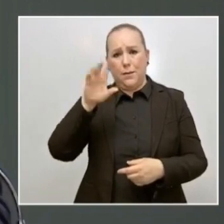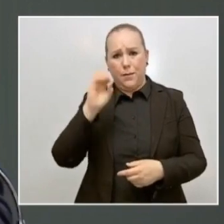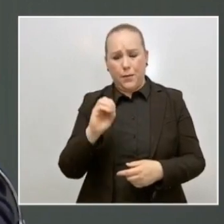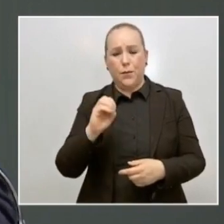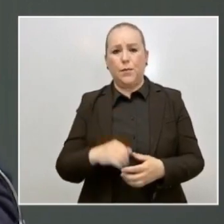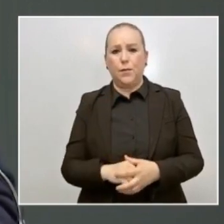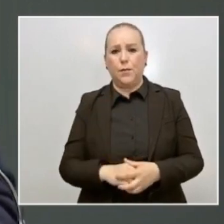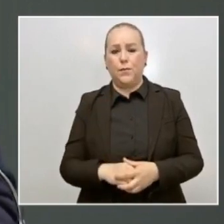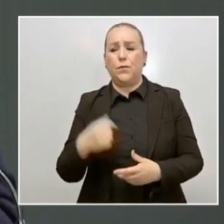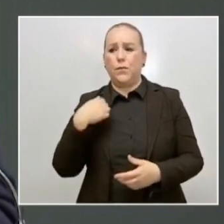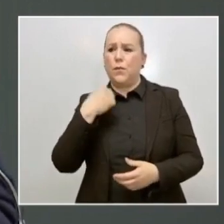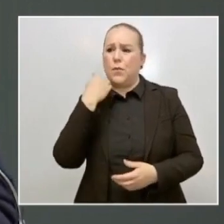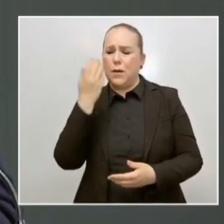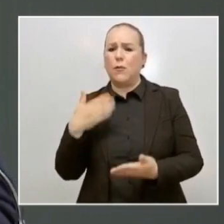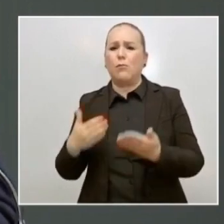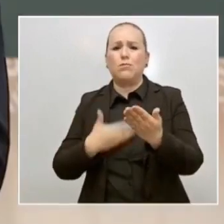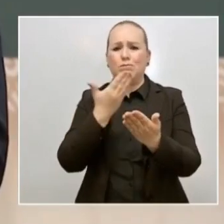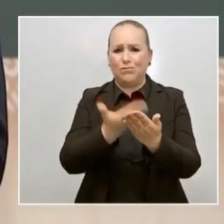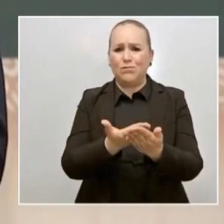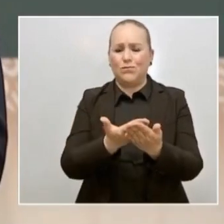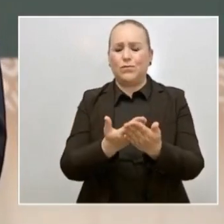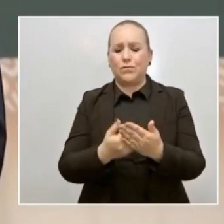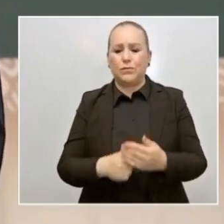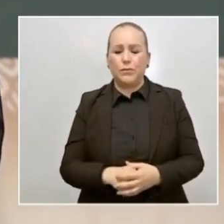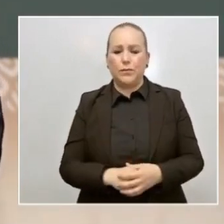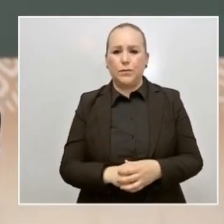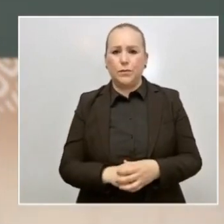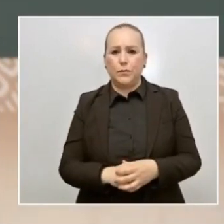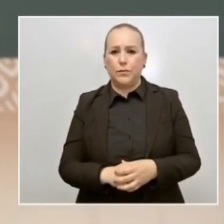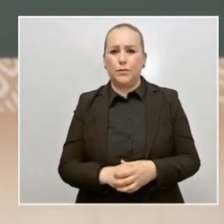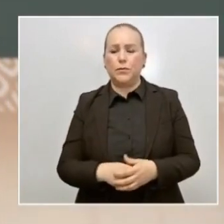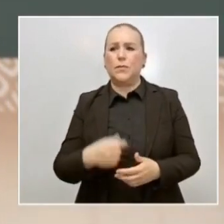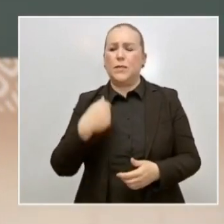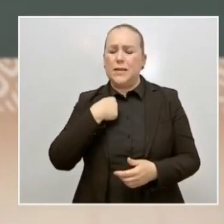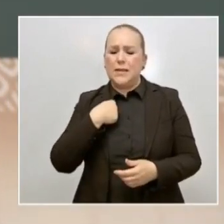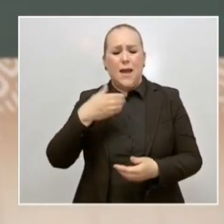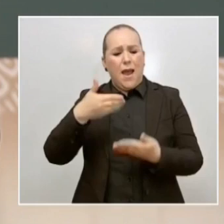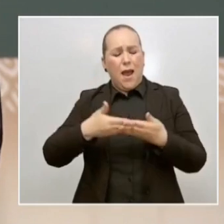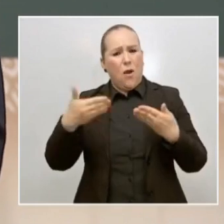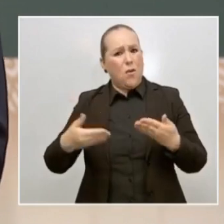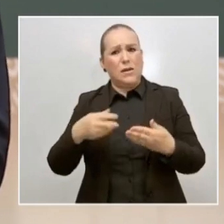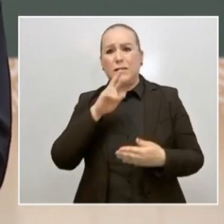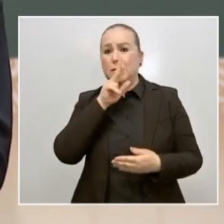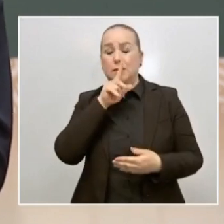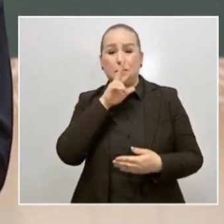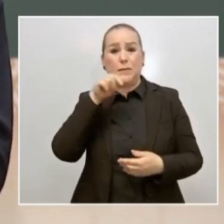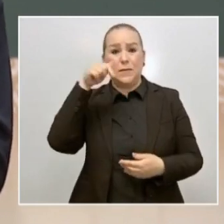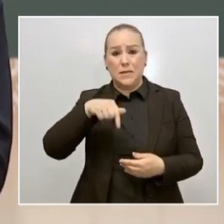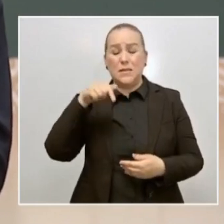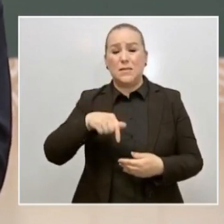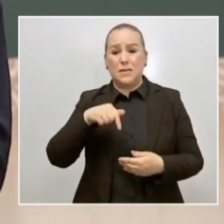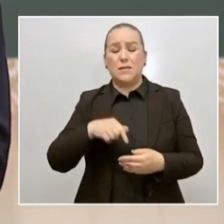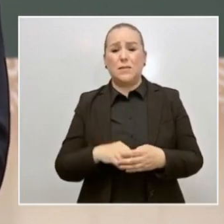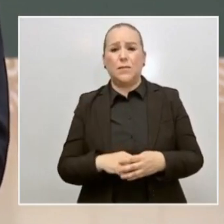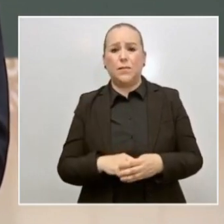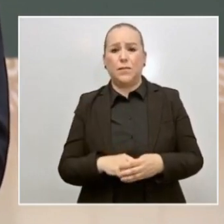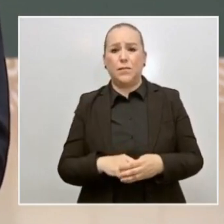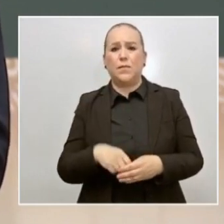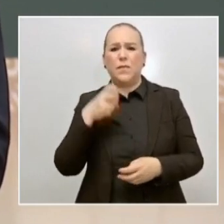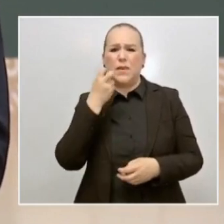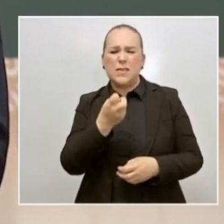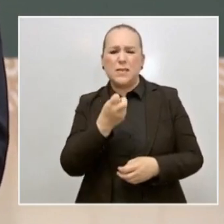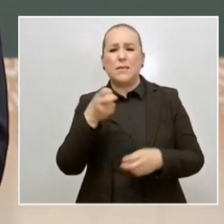pública una de las más recientes preocupaciones que tenemos, que es el tema